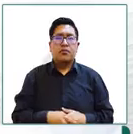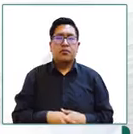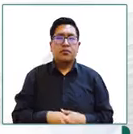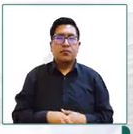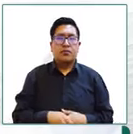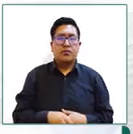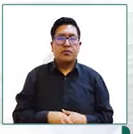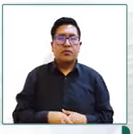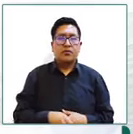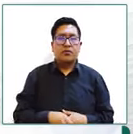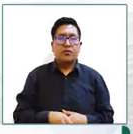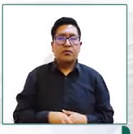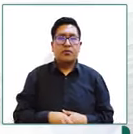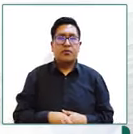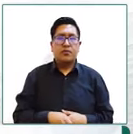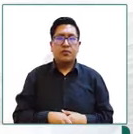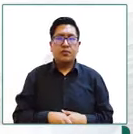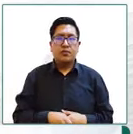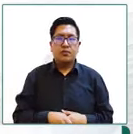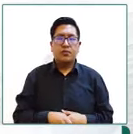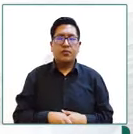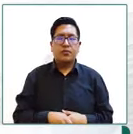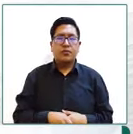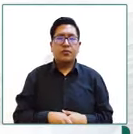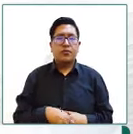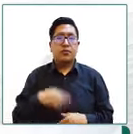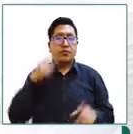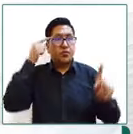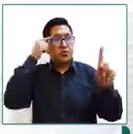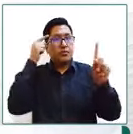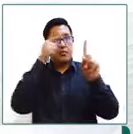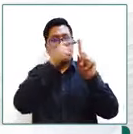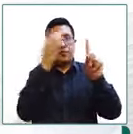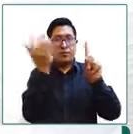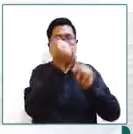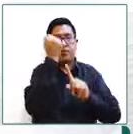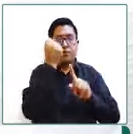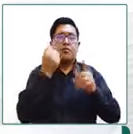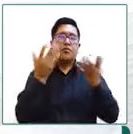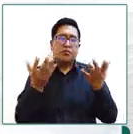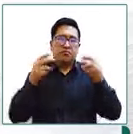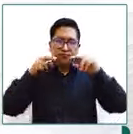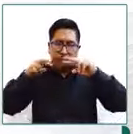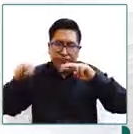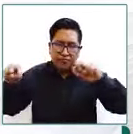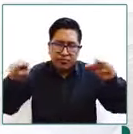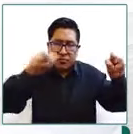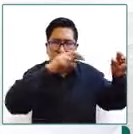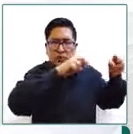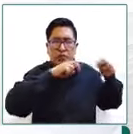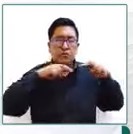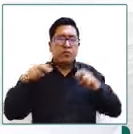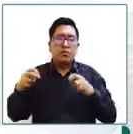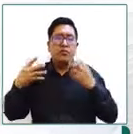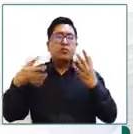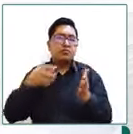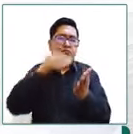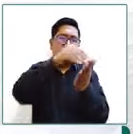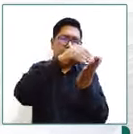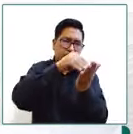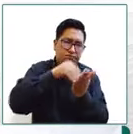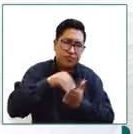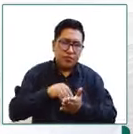este es el alcance de la investigación que se ha realizado